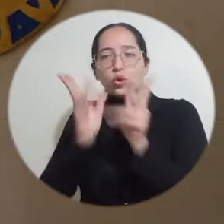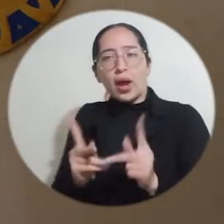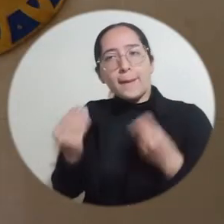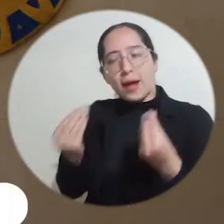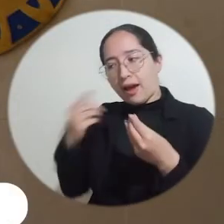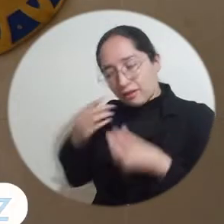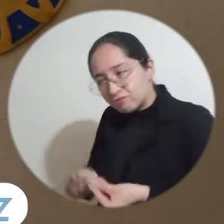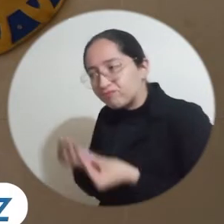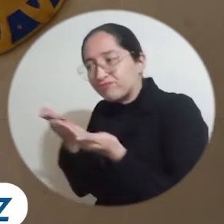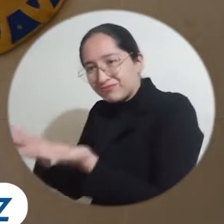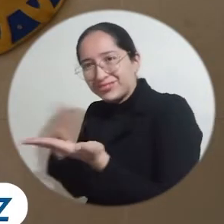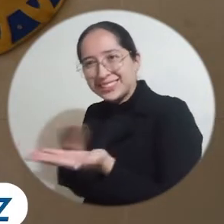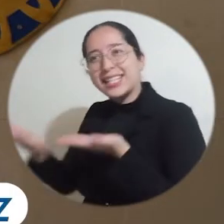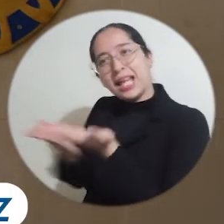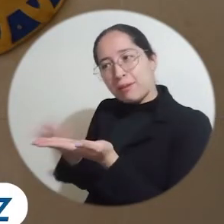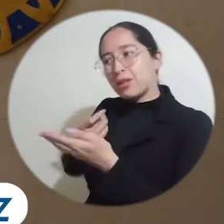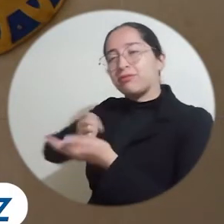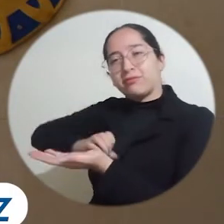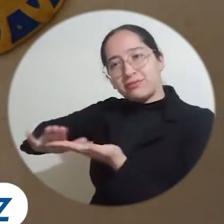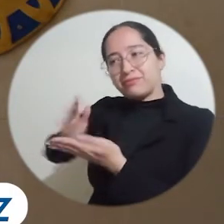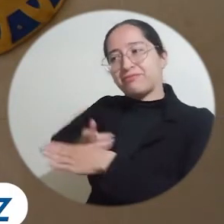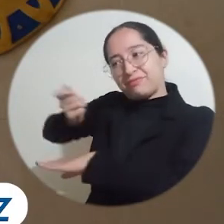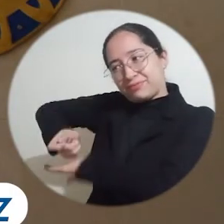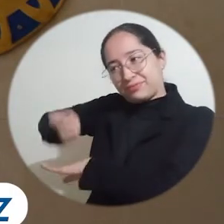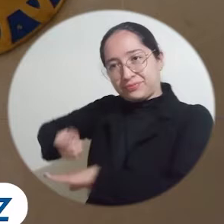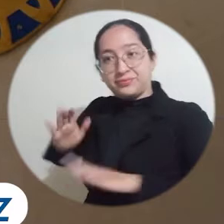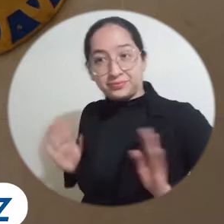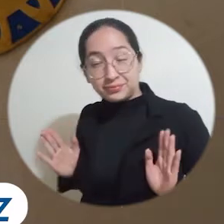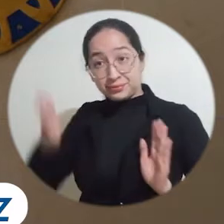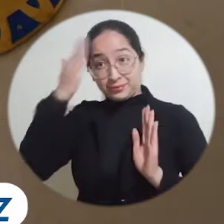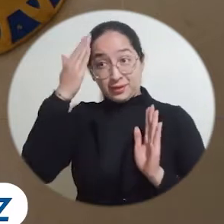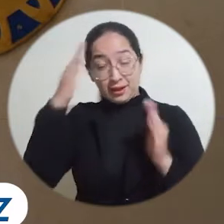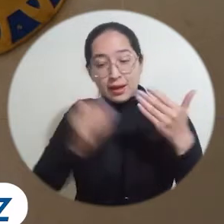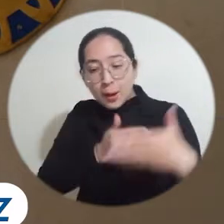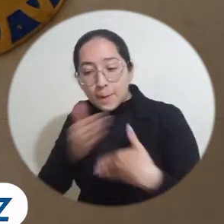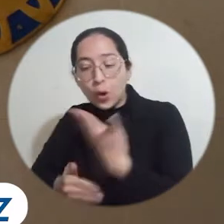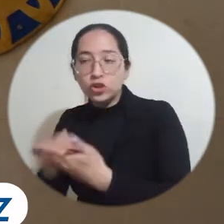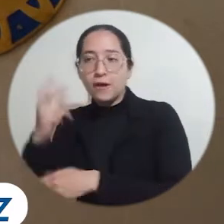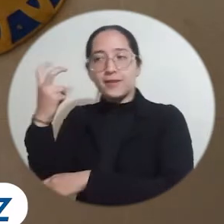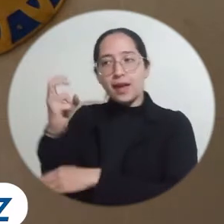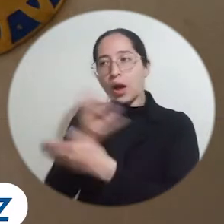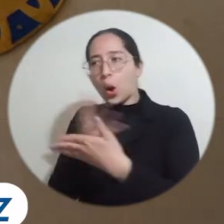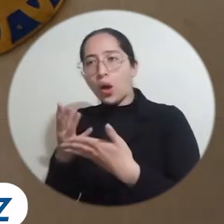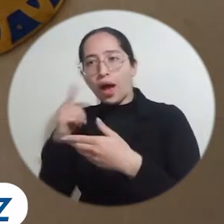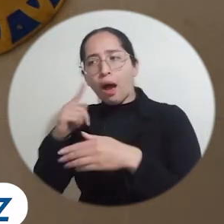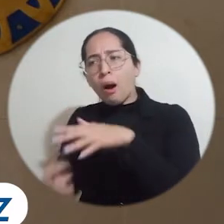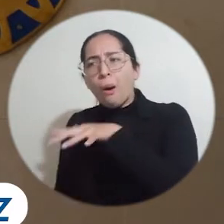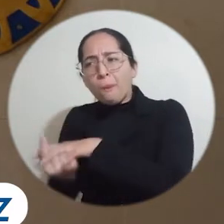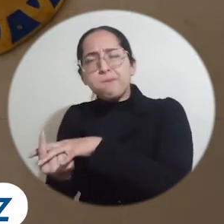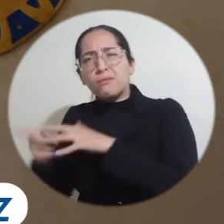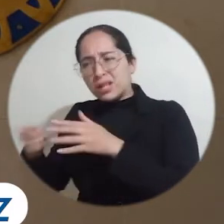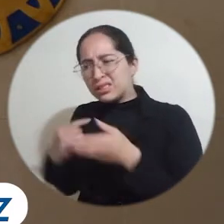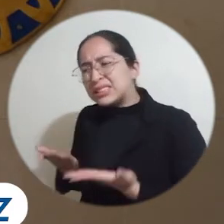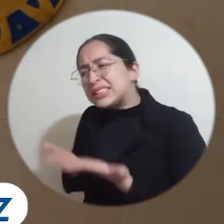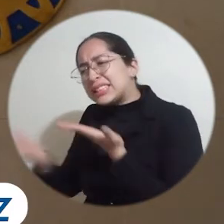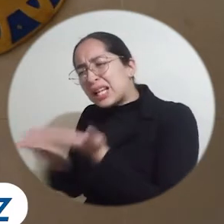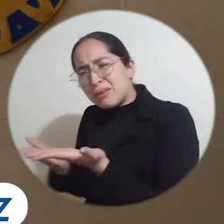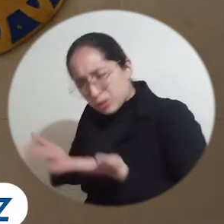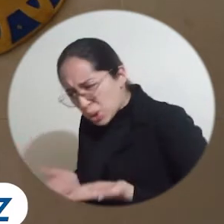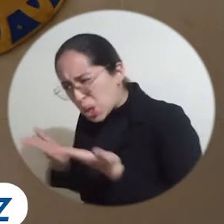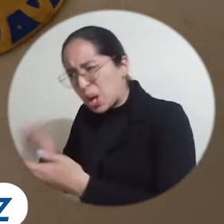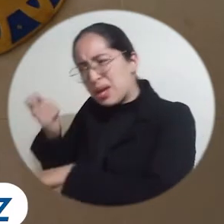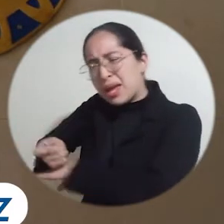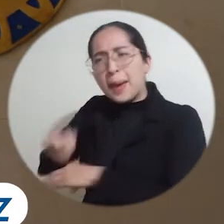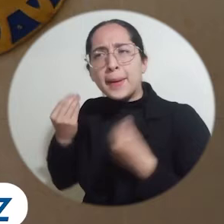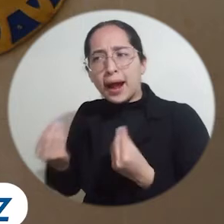del desarrollo que está presentando la Universidad ante su servicio social, donde el núcleo de apoyo fiscal es eso.